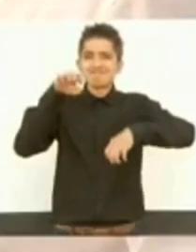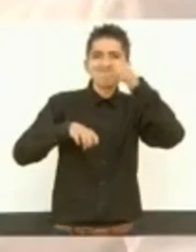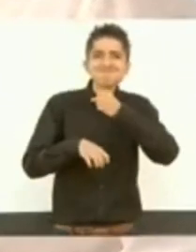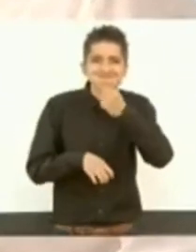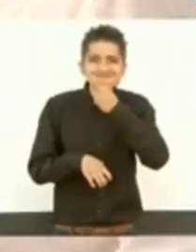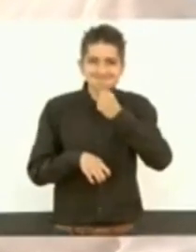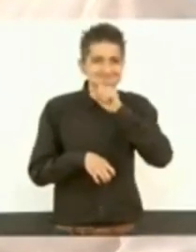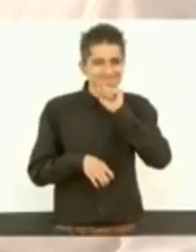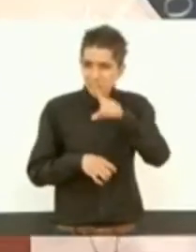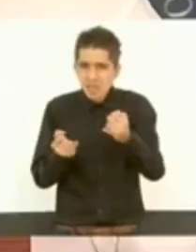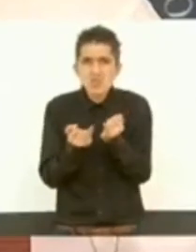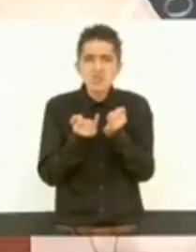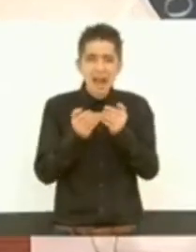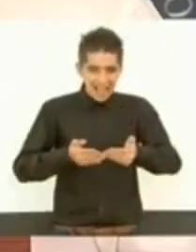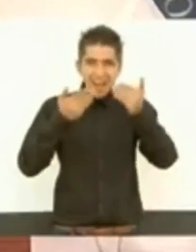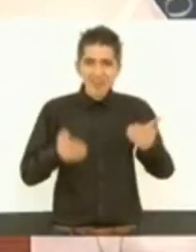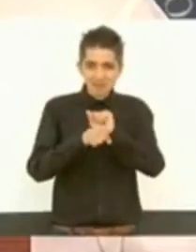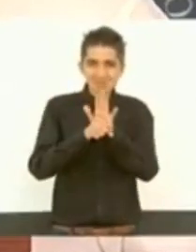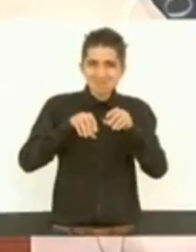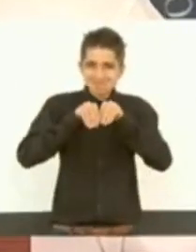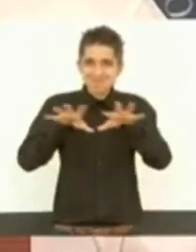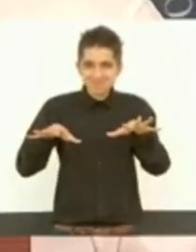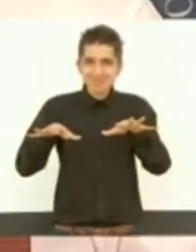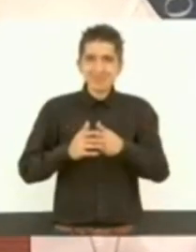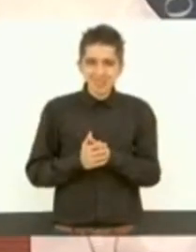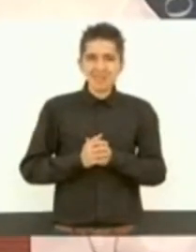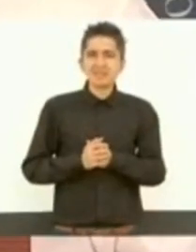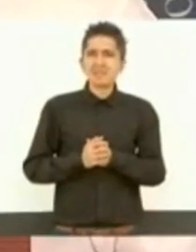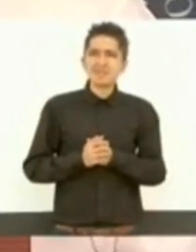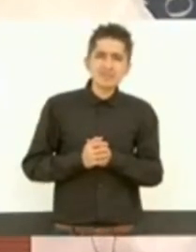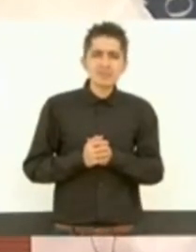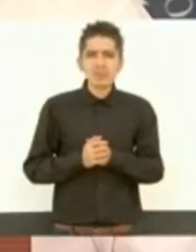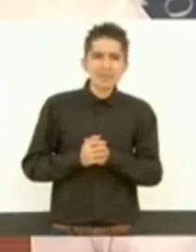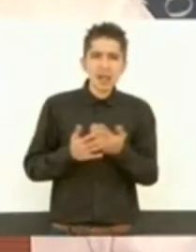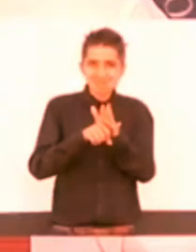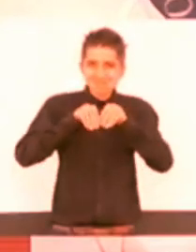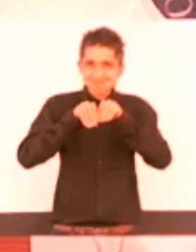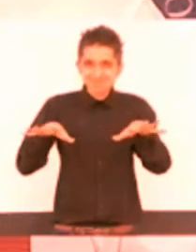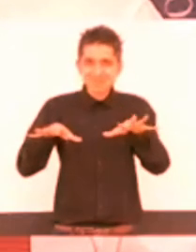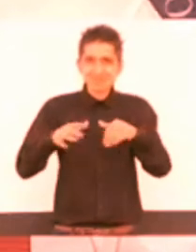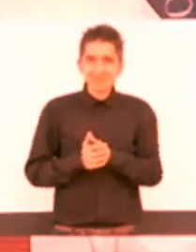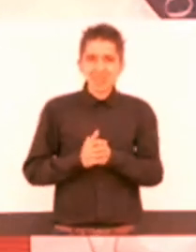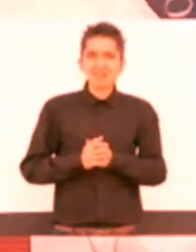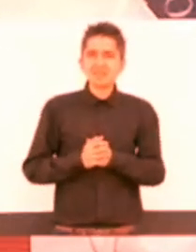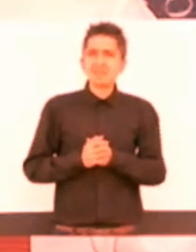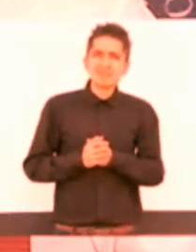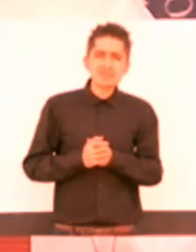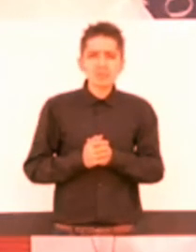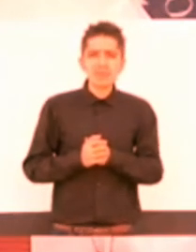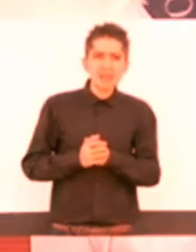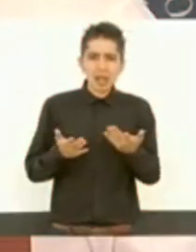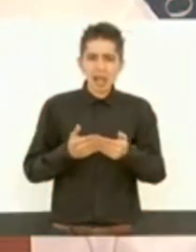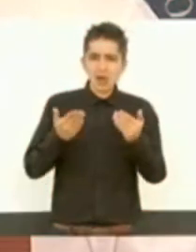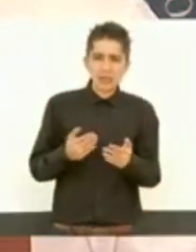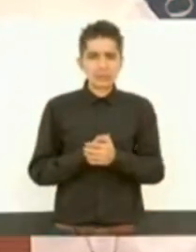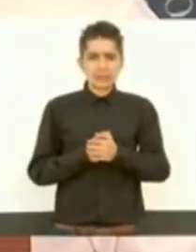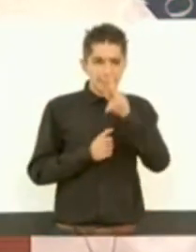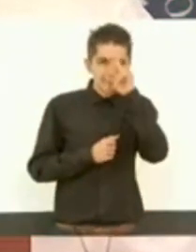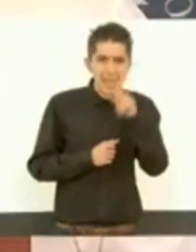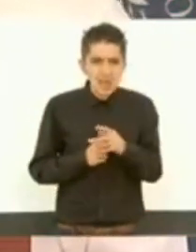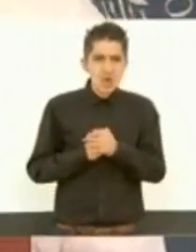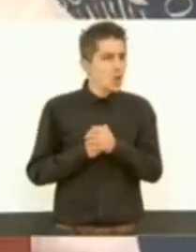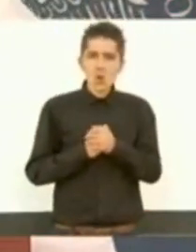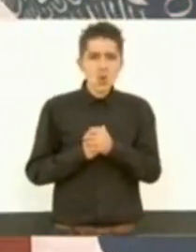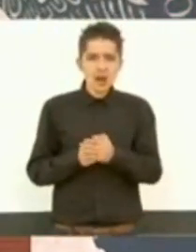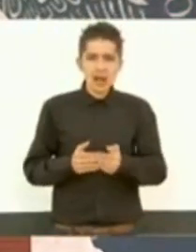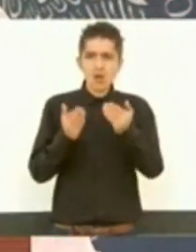Ahora, con la pandemia, no nos fue tan mal, no nos fue tan mal, o no